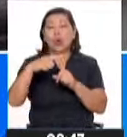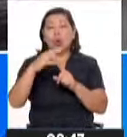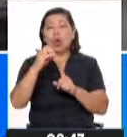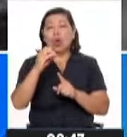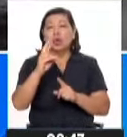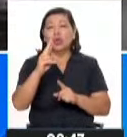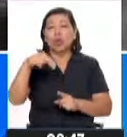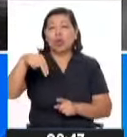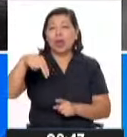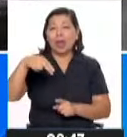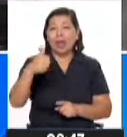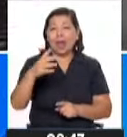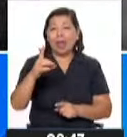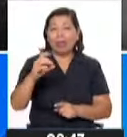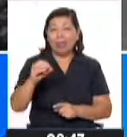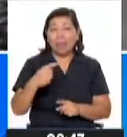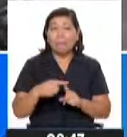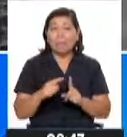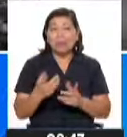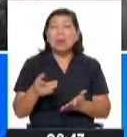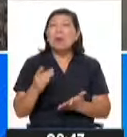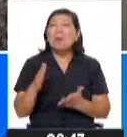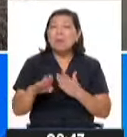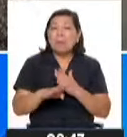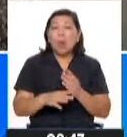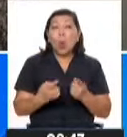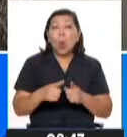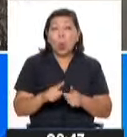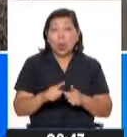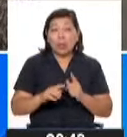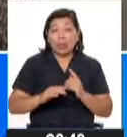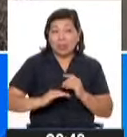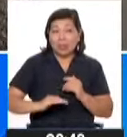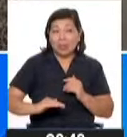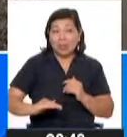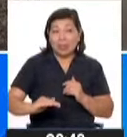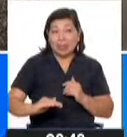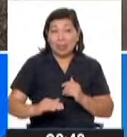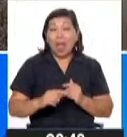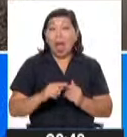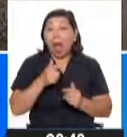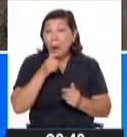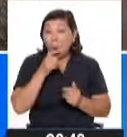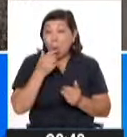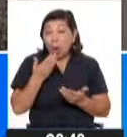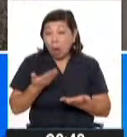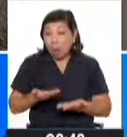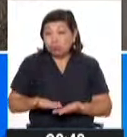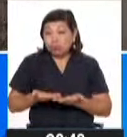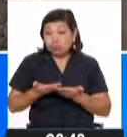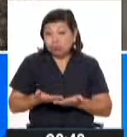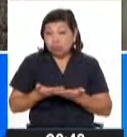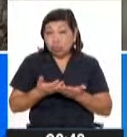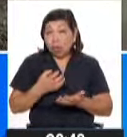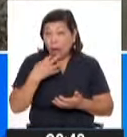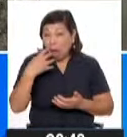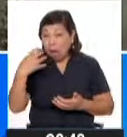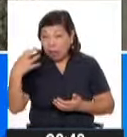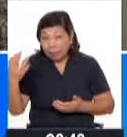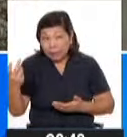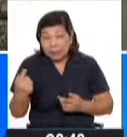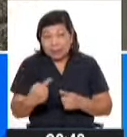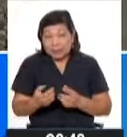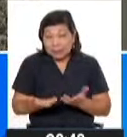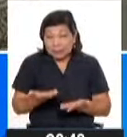sobre una superficie de agua. Y se forma básicamente cuando la superficie del agua está realmente caliente y comienza a ascender y